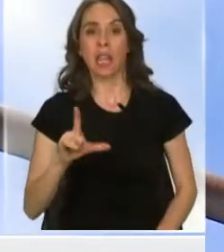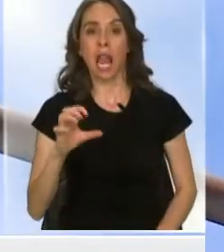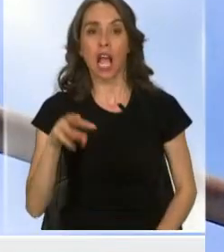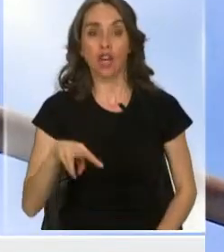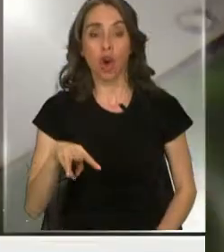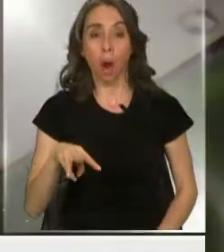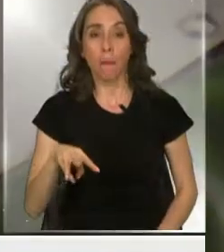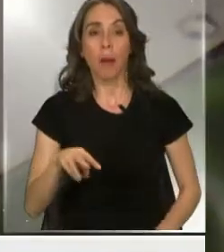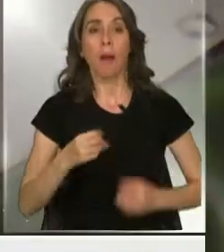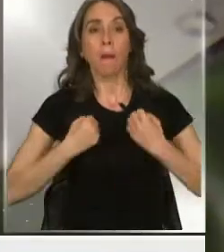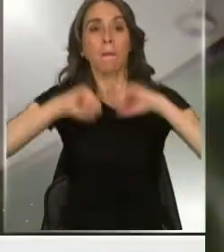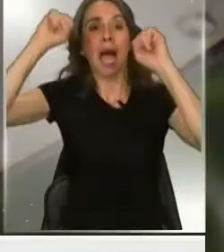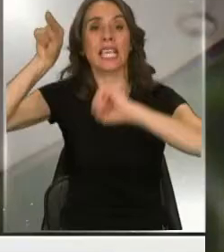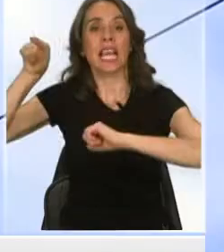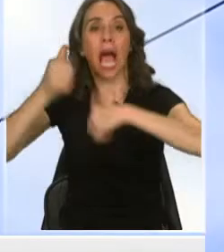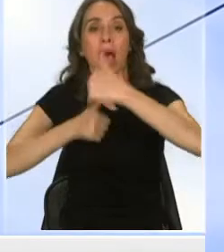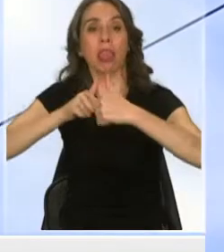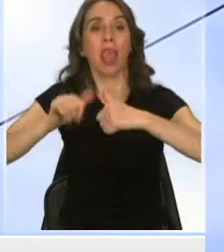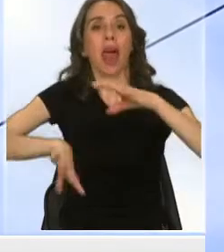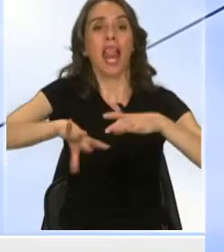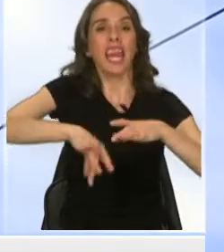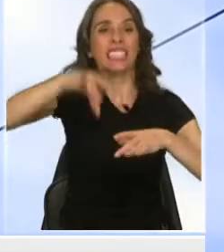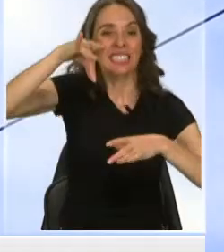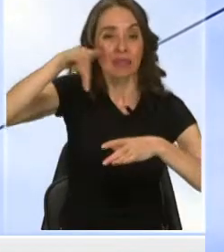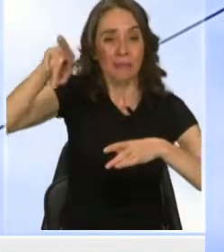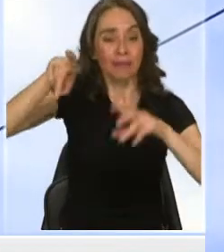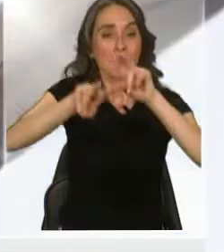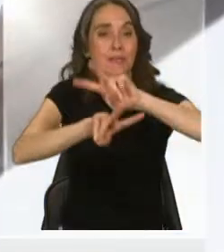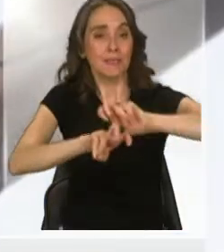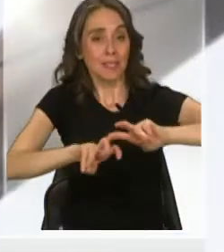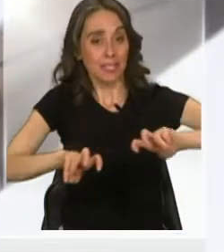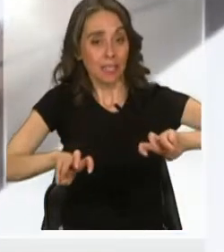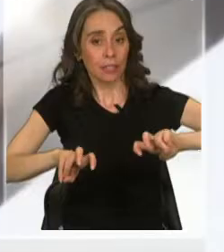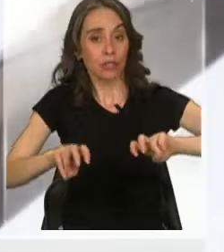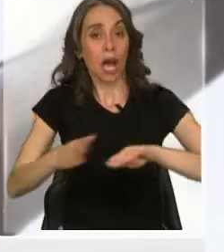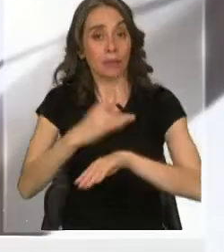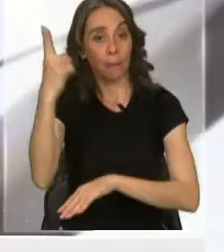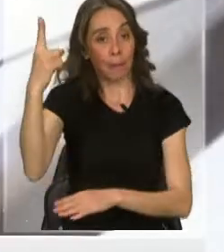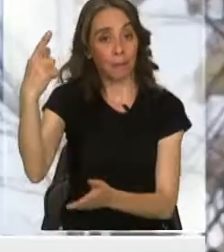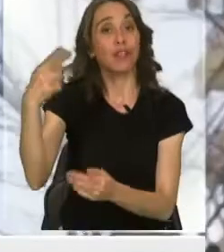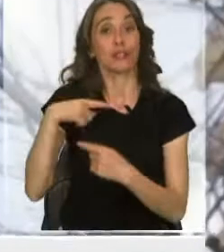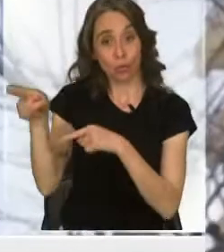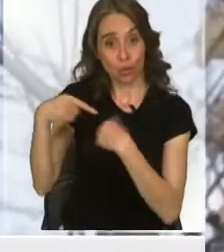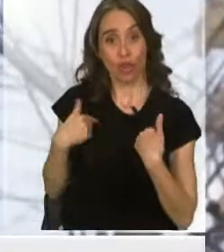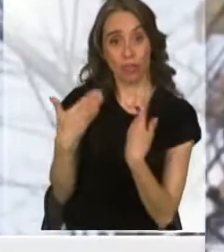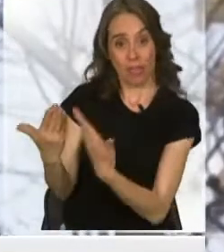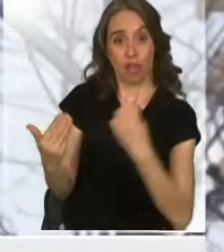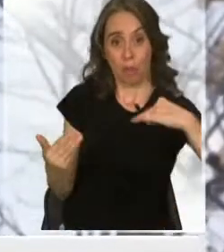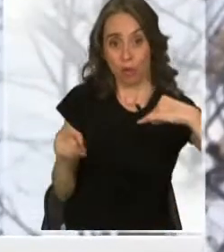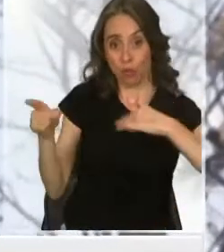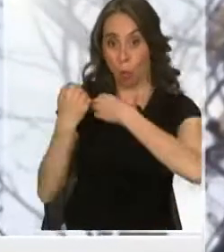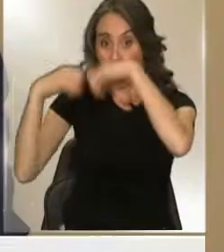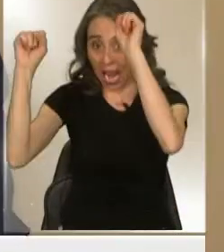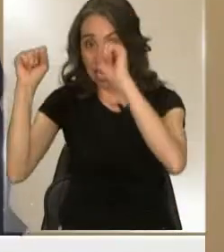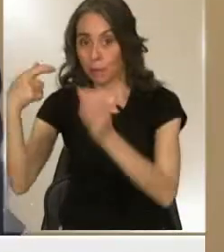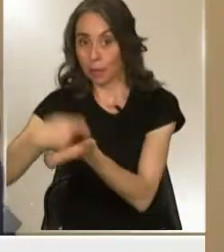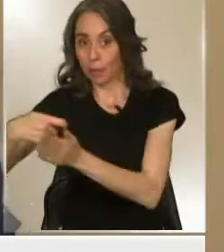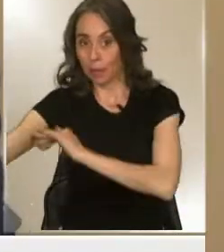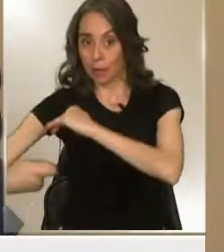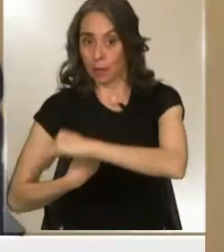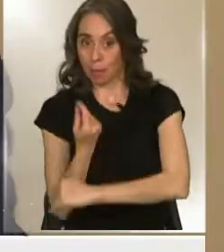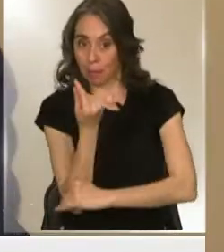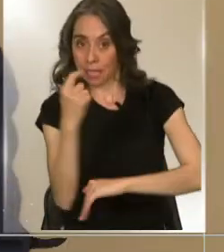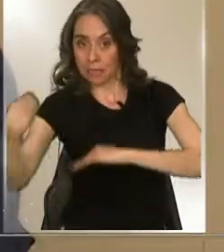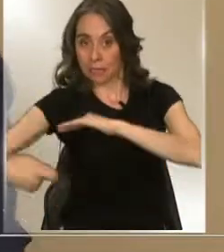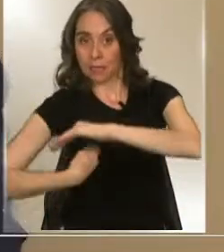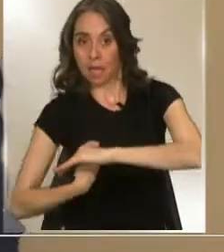adjudicarse la licitación. Todo, según la investigación, previo pago de dinero. Suborno, derechamente cohecho,